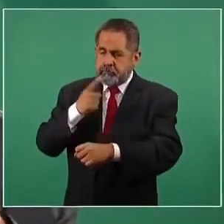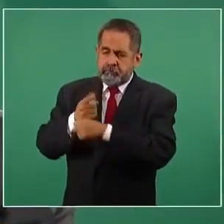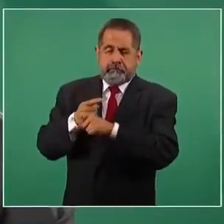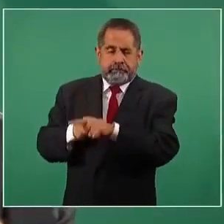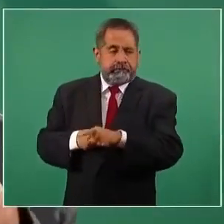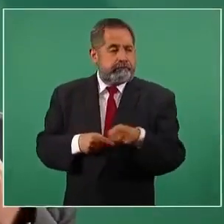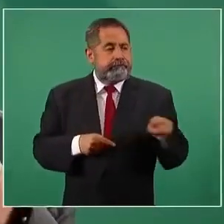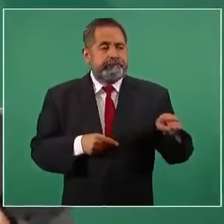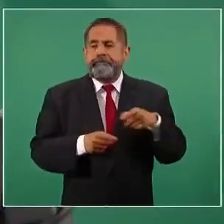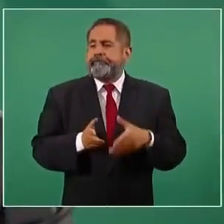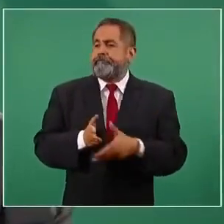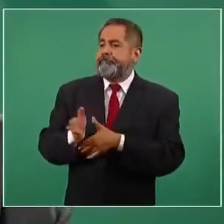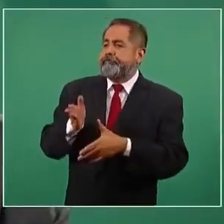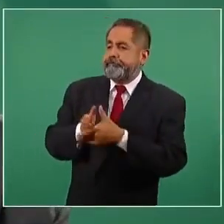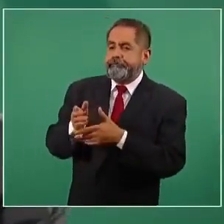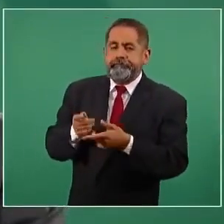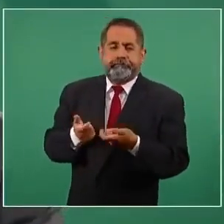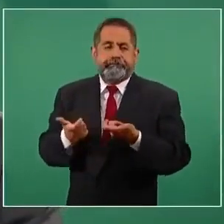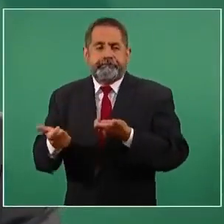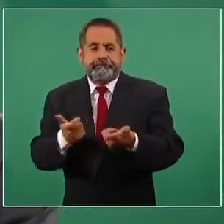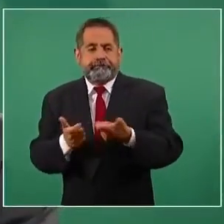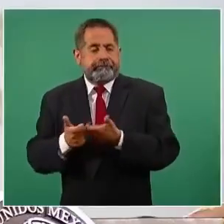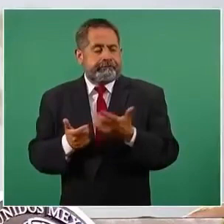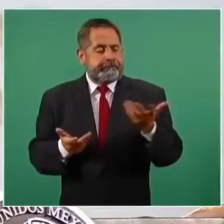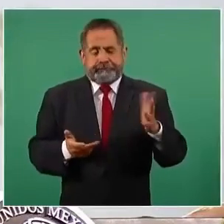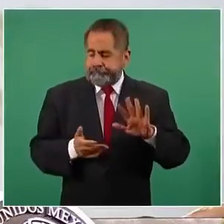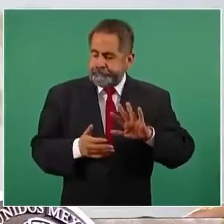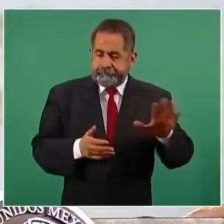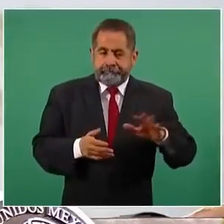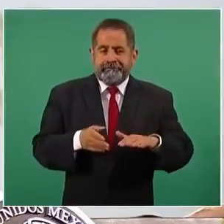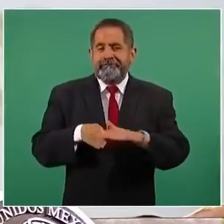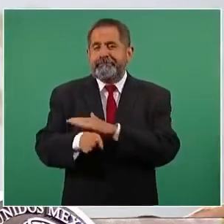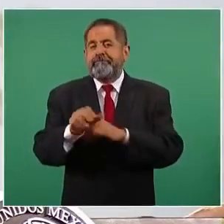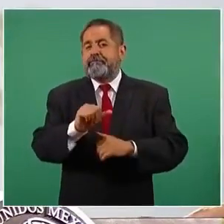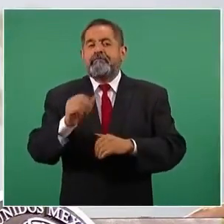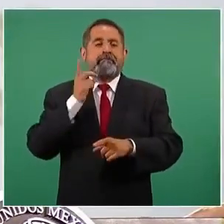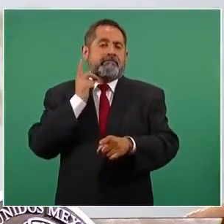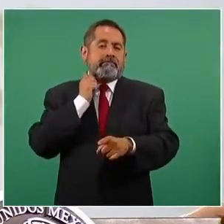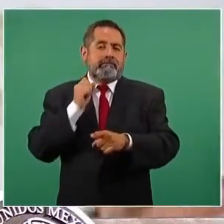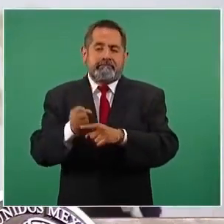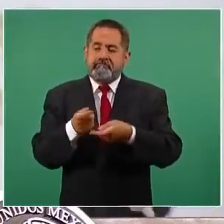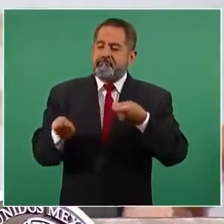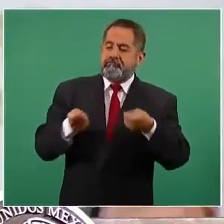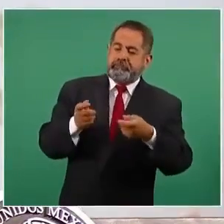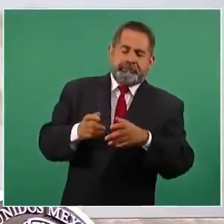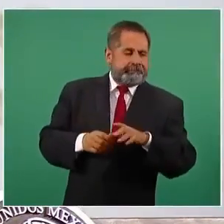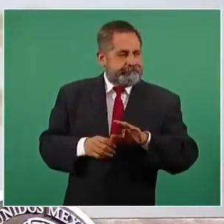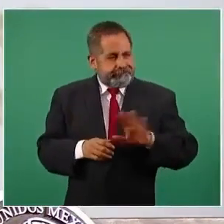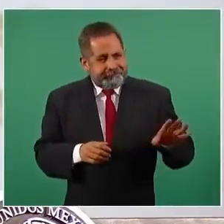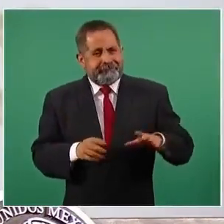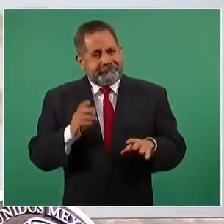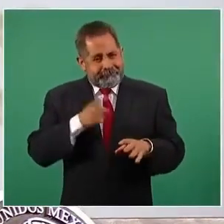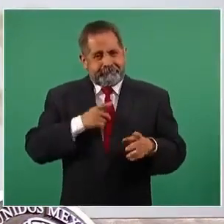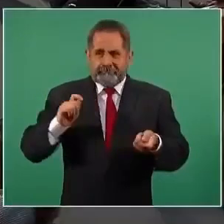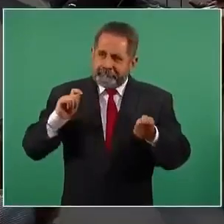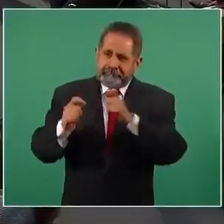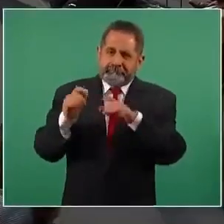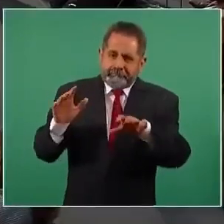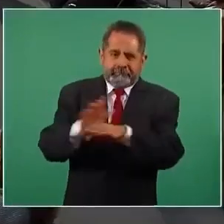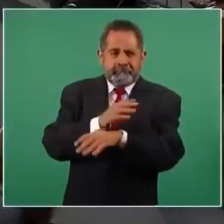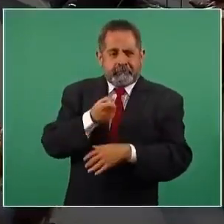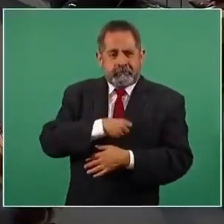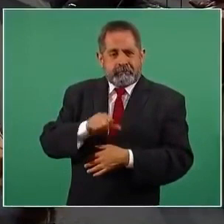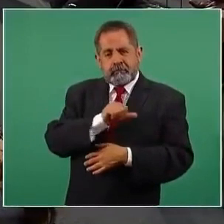infiltrándose, saboteando la acción del Poder Legislativo para lograr tener un cambio sustantivo en pro de la salud.